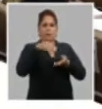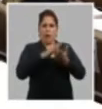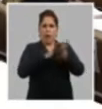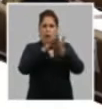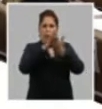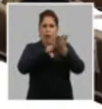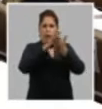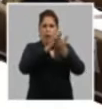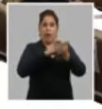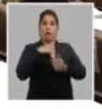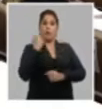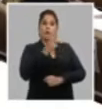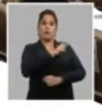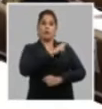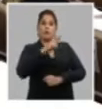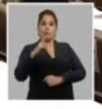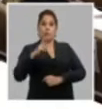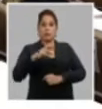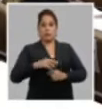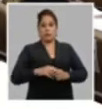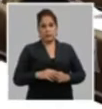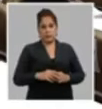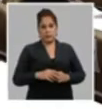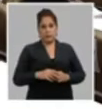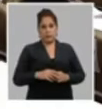nuestra revolución.